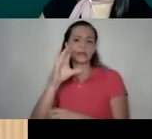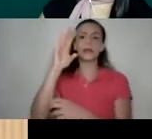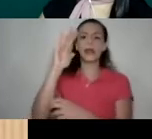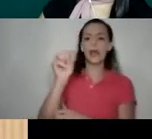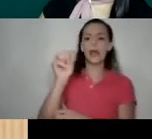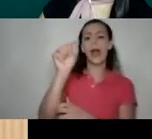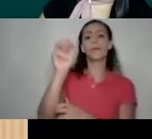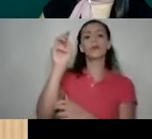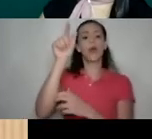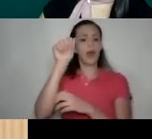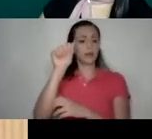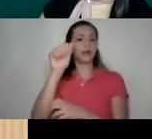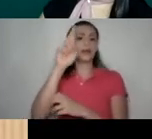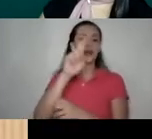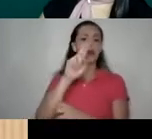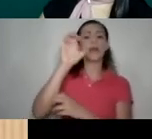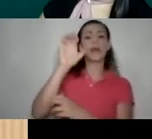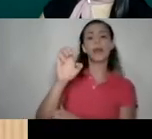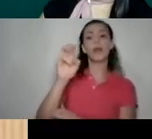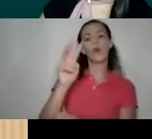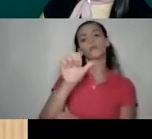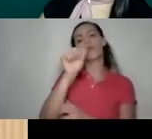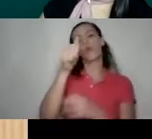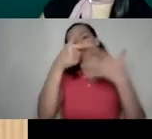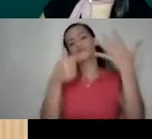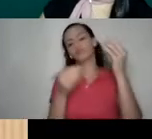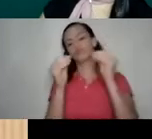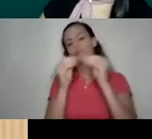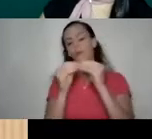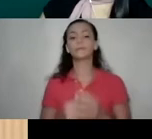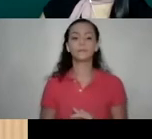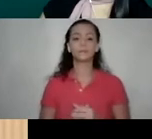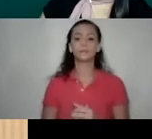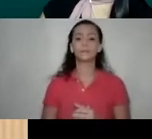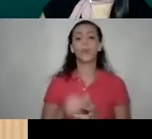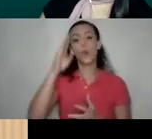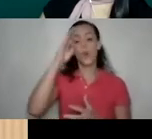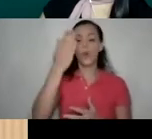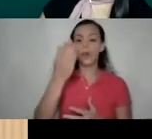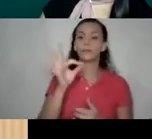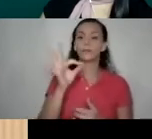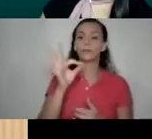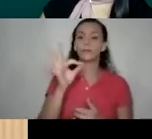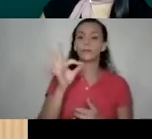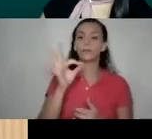Atlas, Green Hour Energy, Walmart, entre otros. Hola, Fernando. Bienvenido.